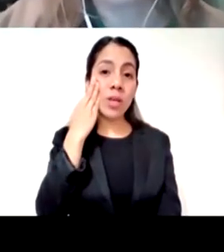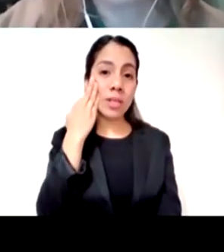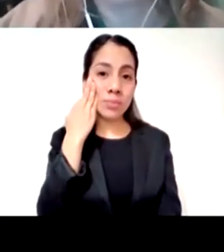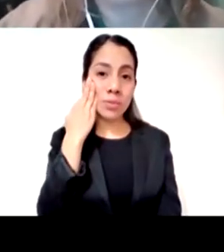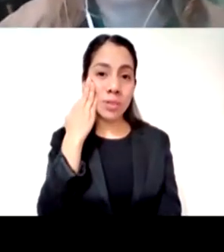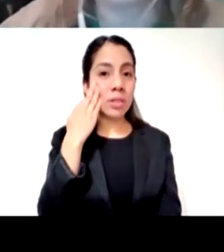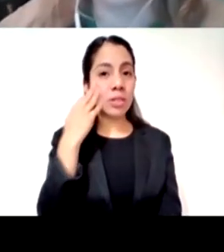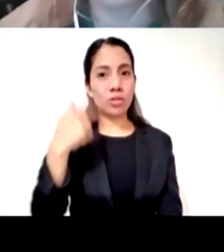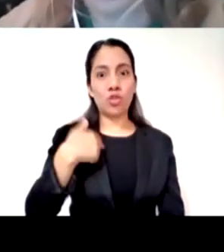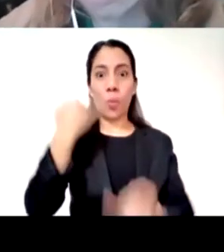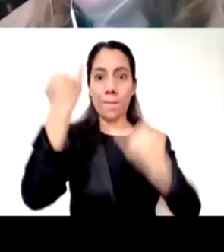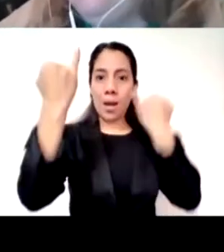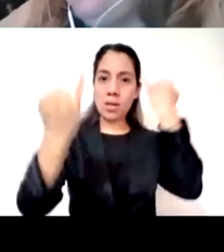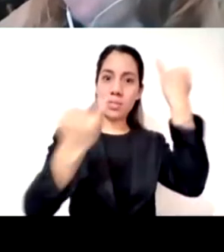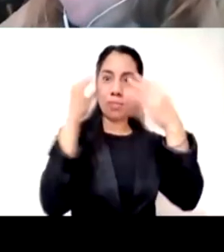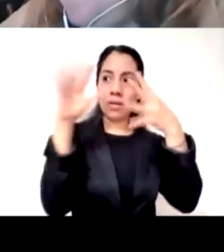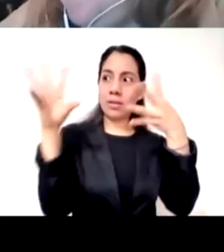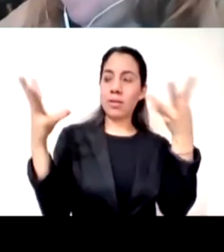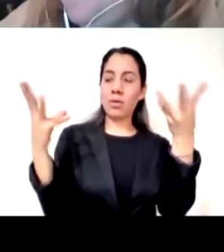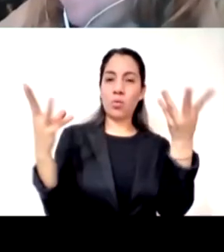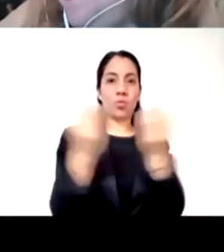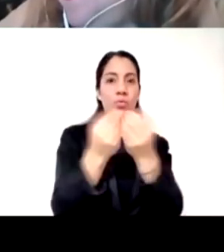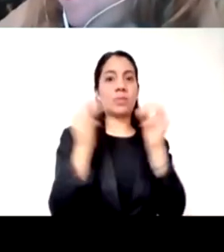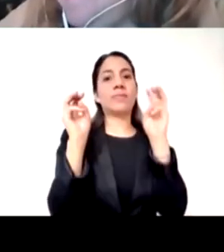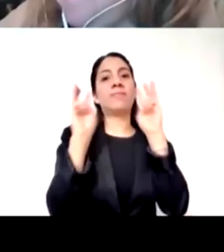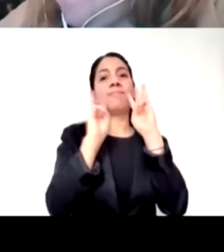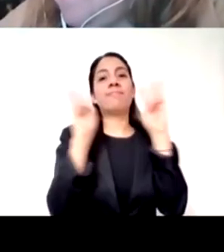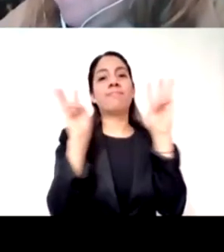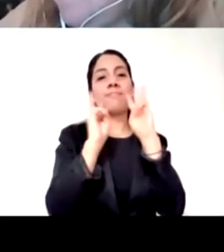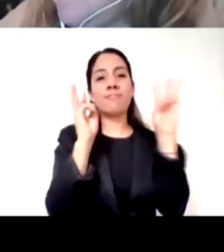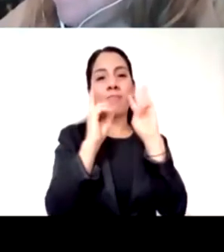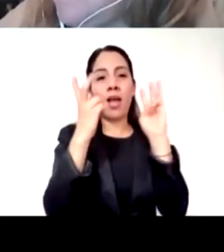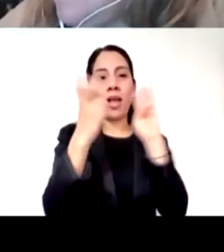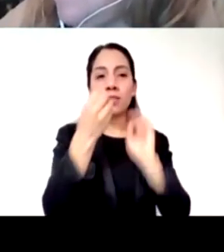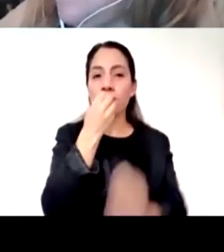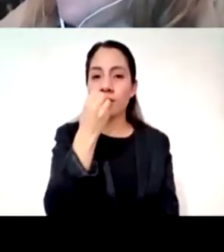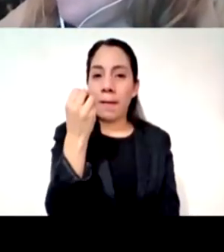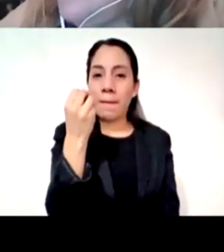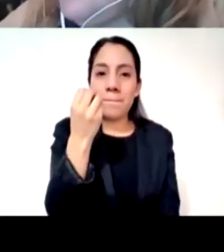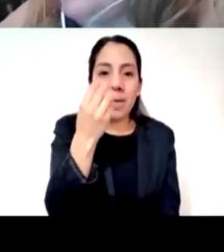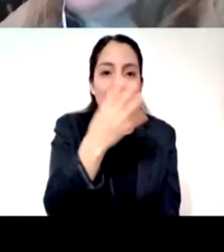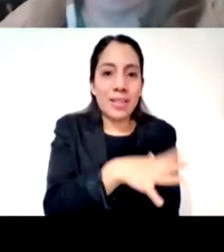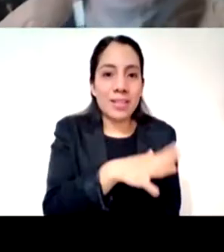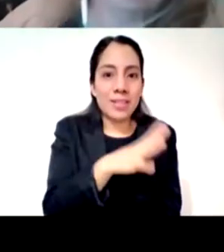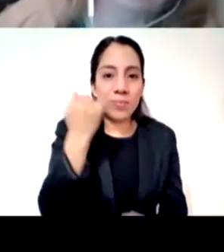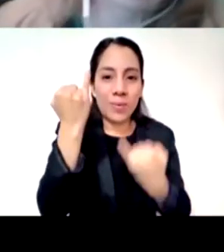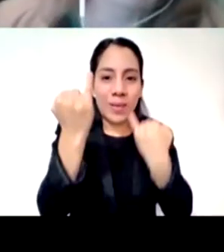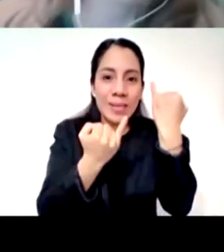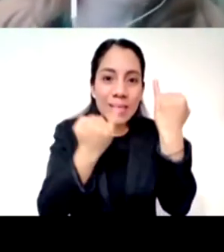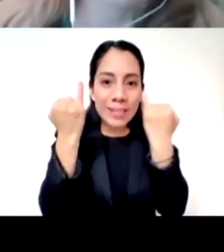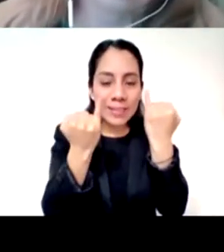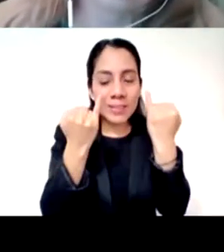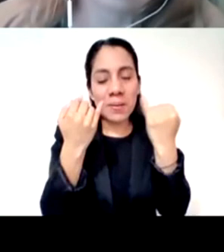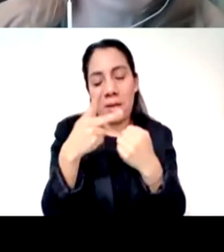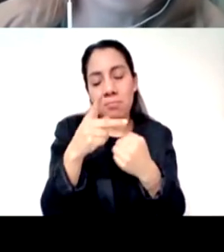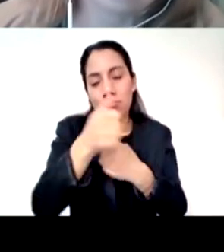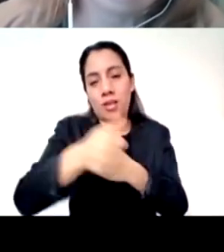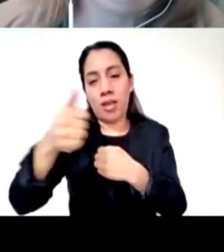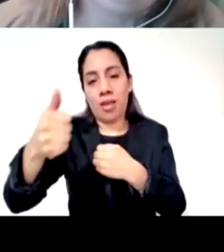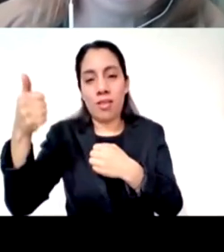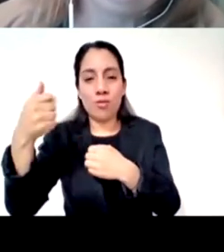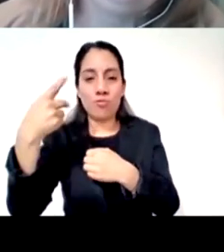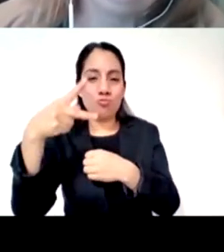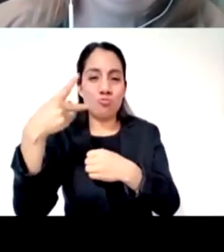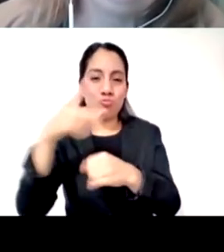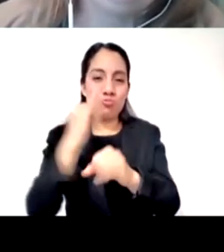juntas y digo wow esto está verdaderamente fascinante y maravilloso y además saber que bueno que están